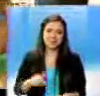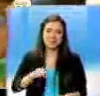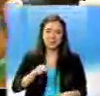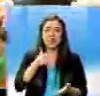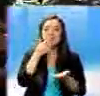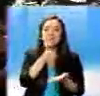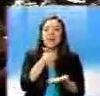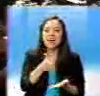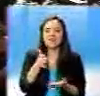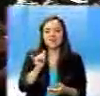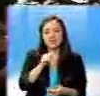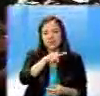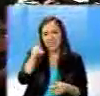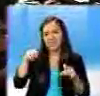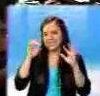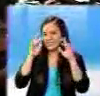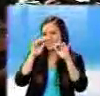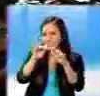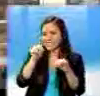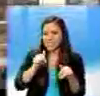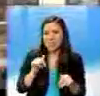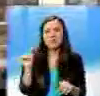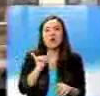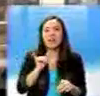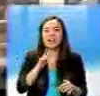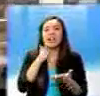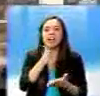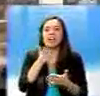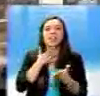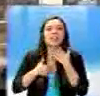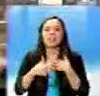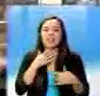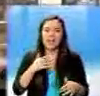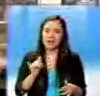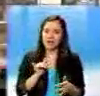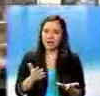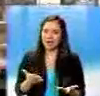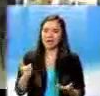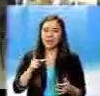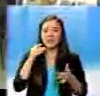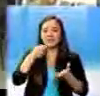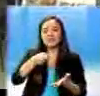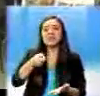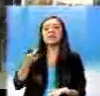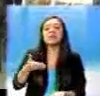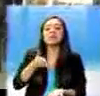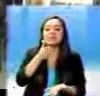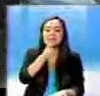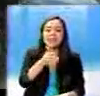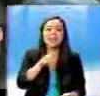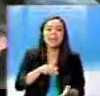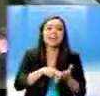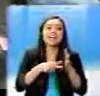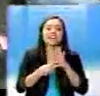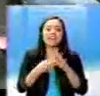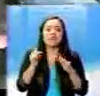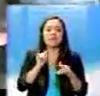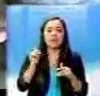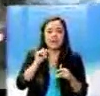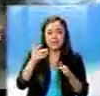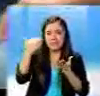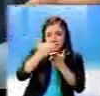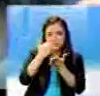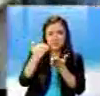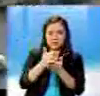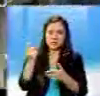Perros, chuchos, en el Congreso de la República. Estos canes llegaron al Parlamento a exigir sus derechos. ¿Cansados de las